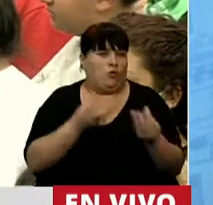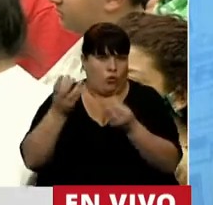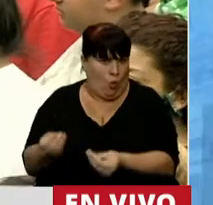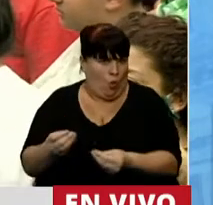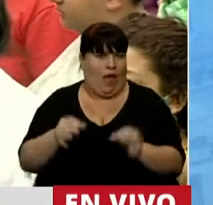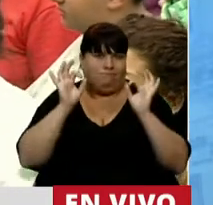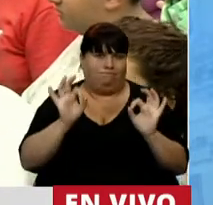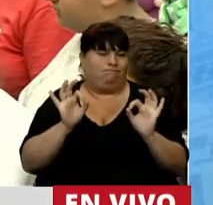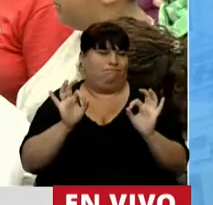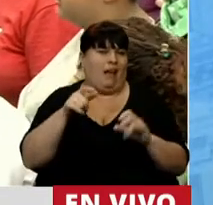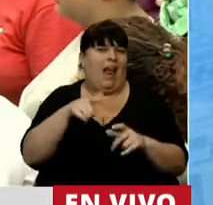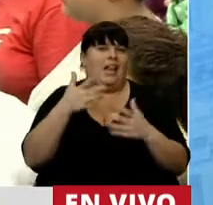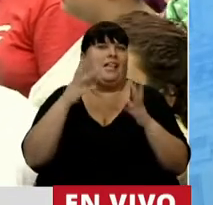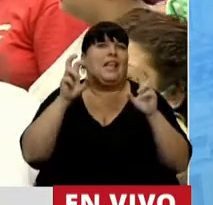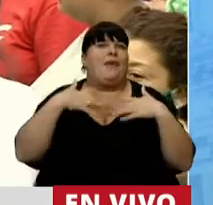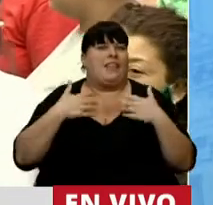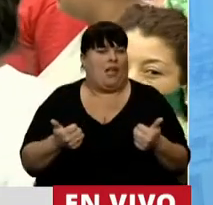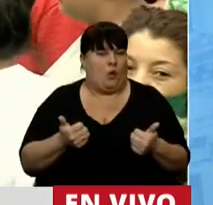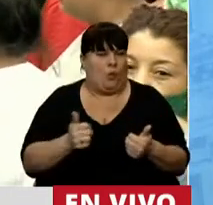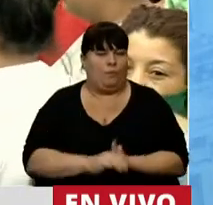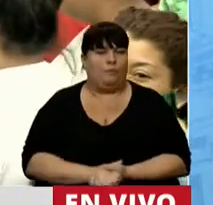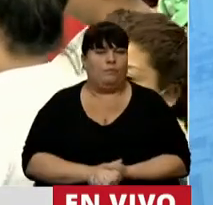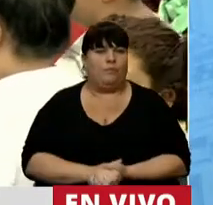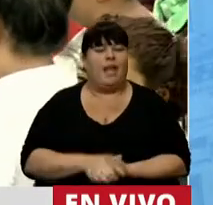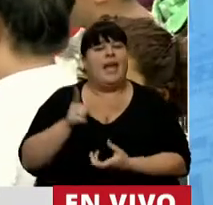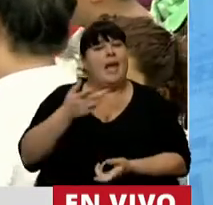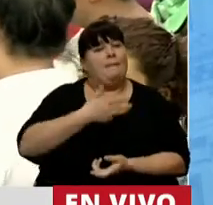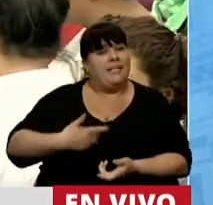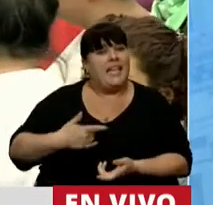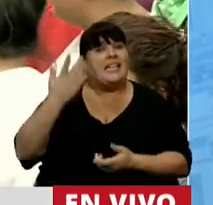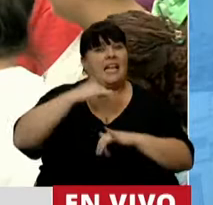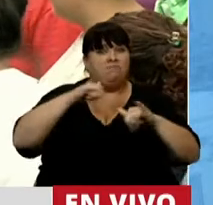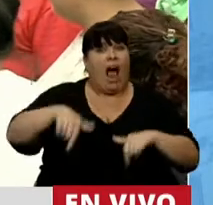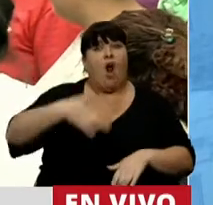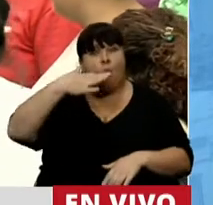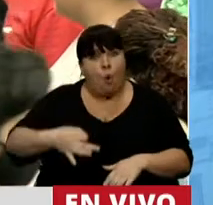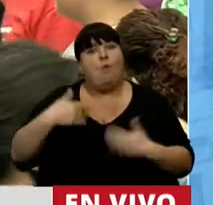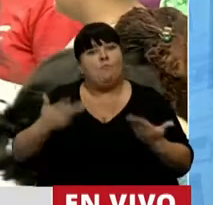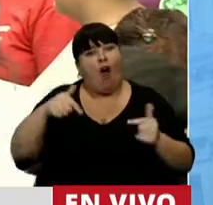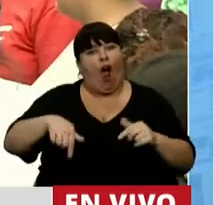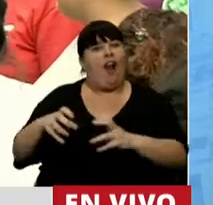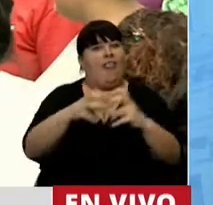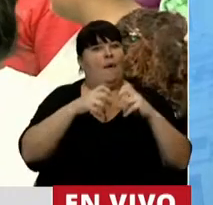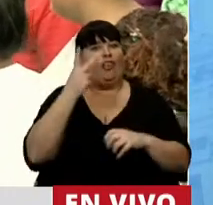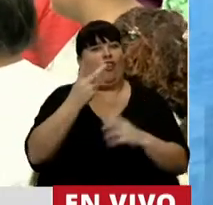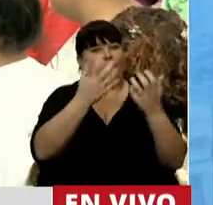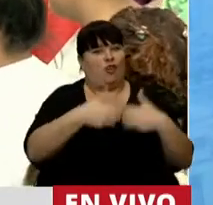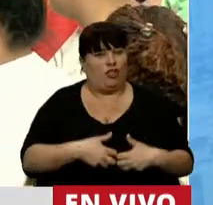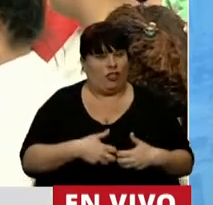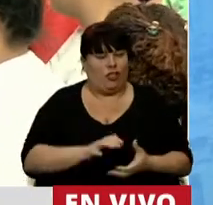plena del sistema de salud. Y como nuestro Presidente cumplió con su palabra, es que estamos debatiendo estos proyectos.